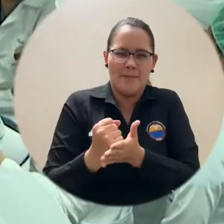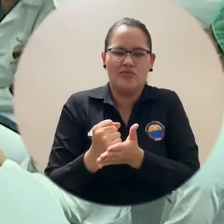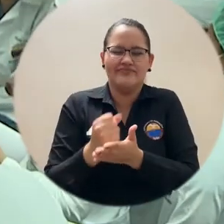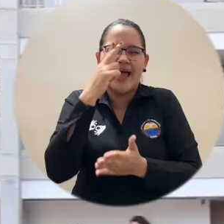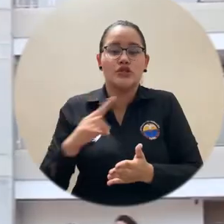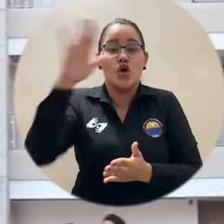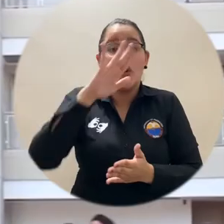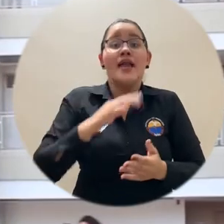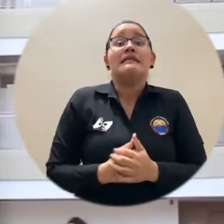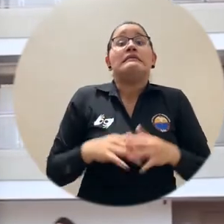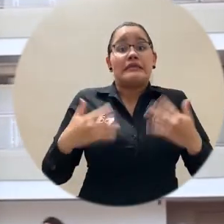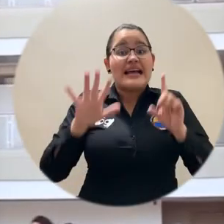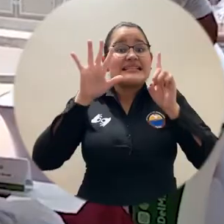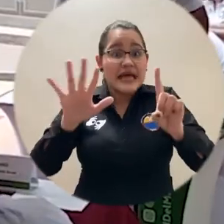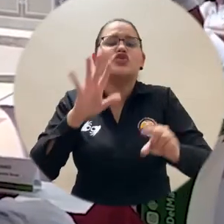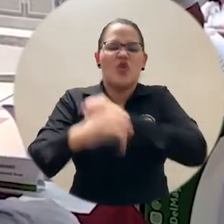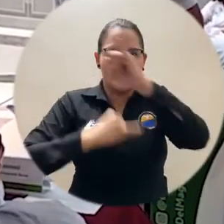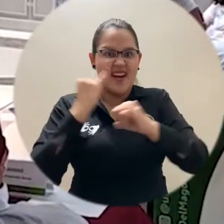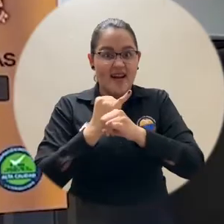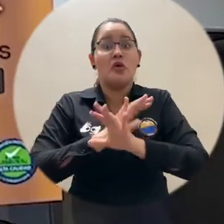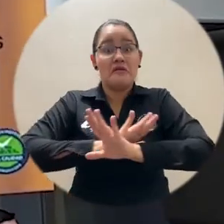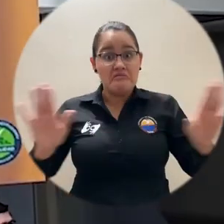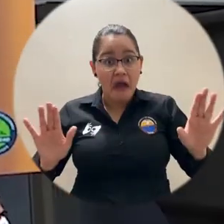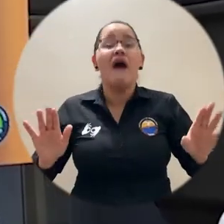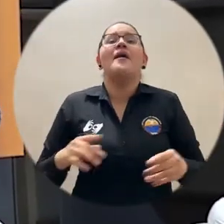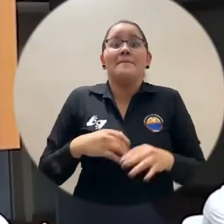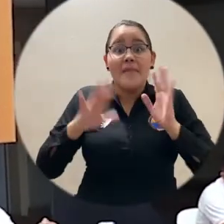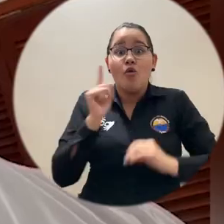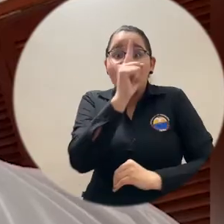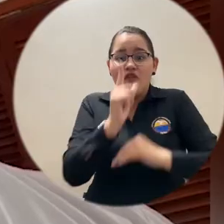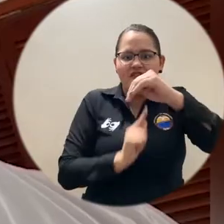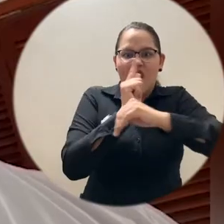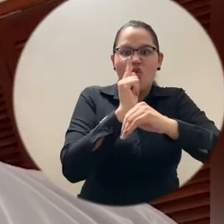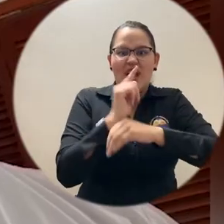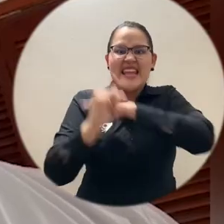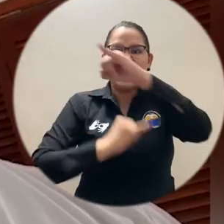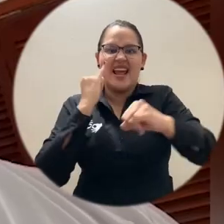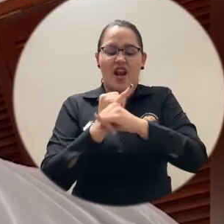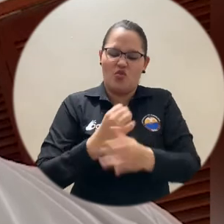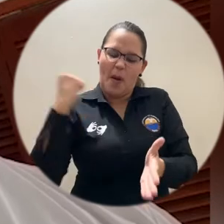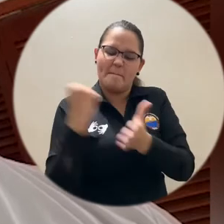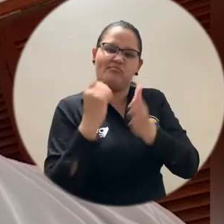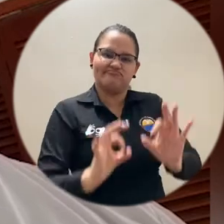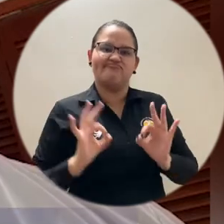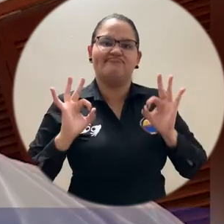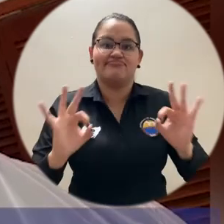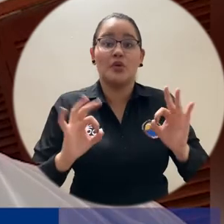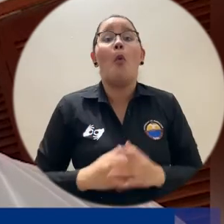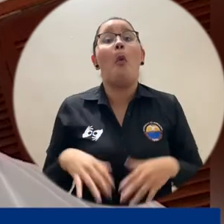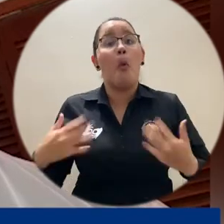con acreditación internacional y una facultad acreditada internacionalmente. Evaluando todo el